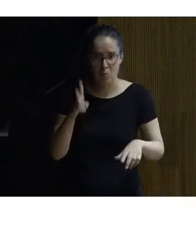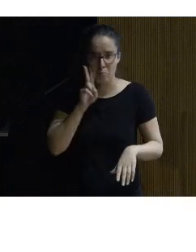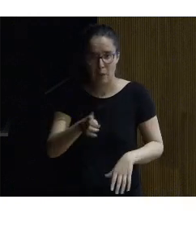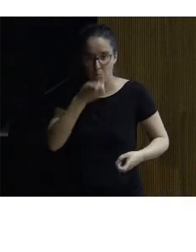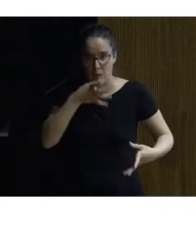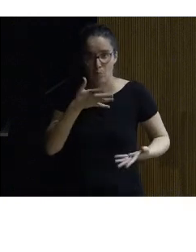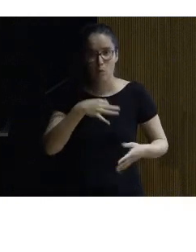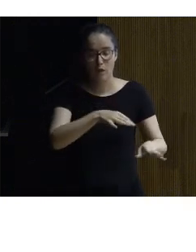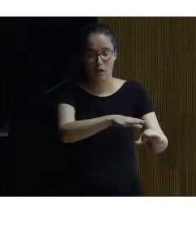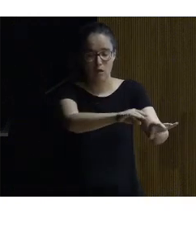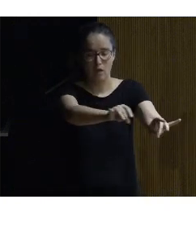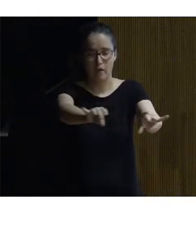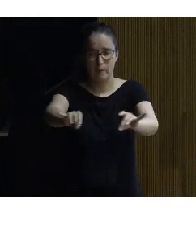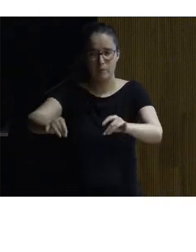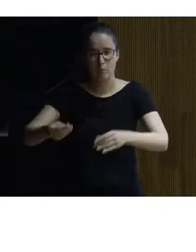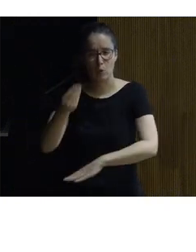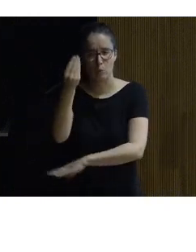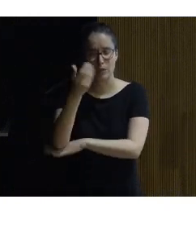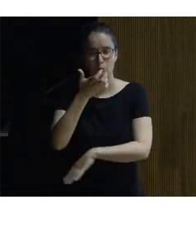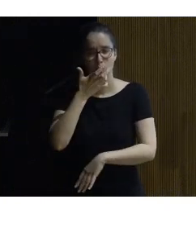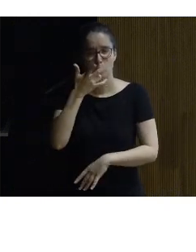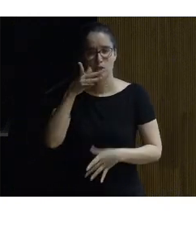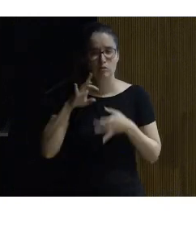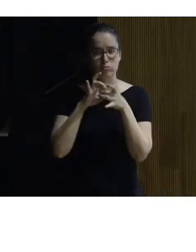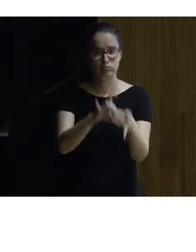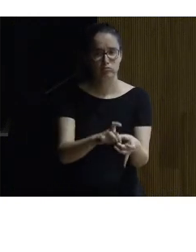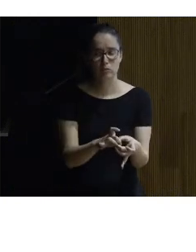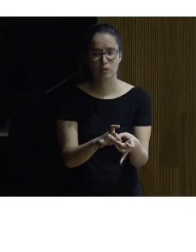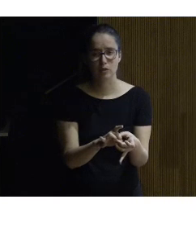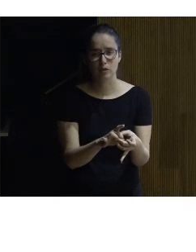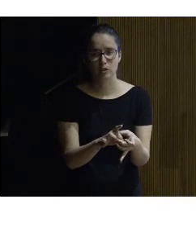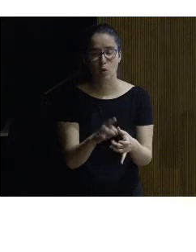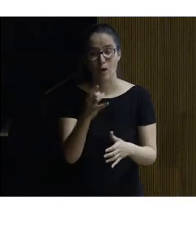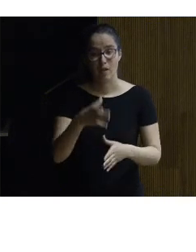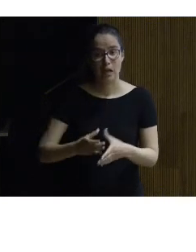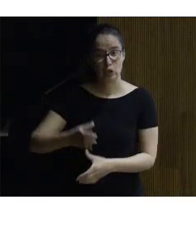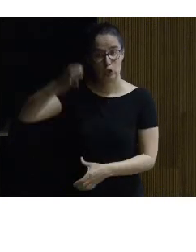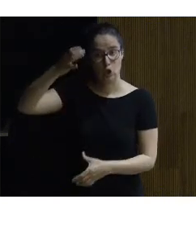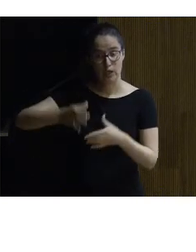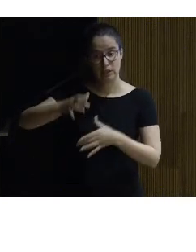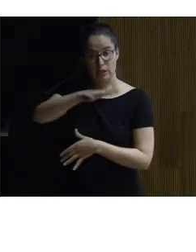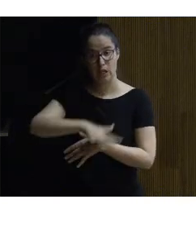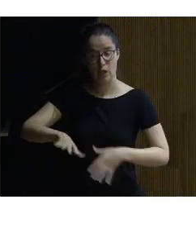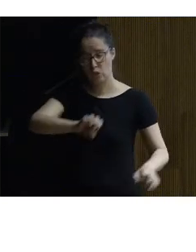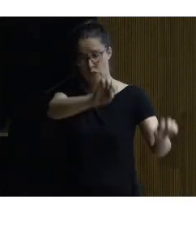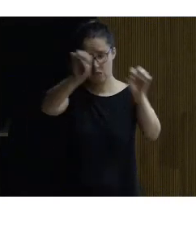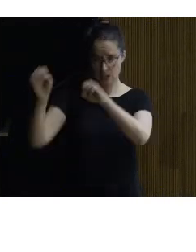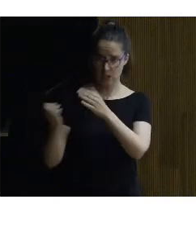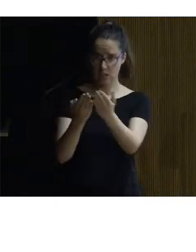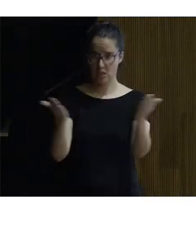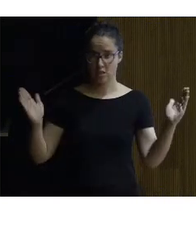estos monumentos por ejemplo esta corresponde a una de las torres de la zona fortificada